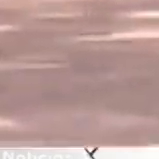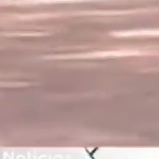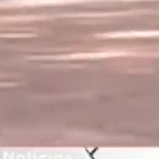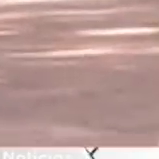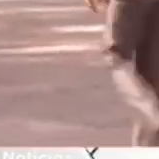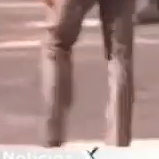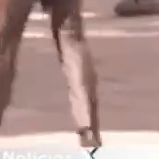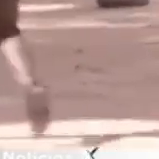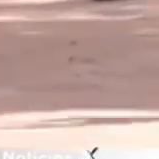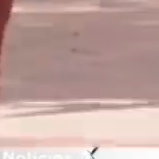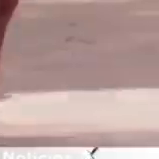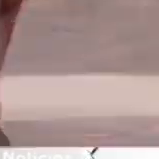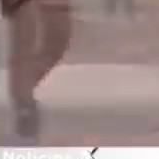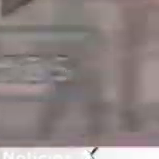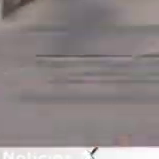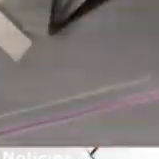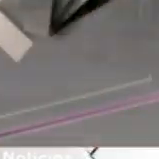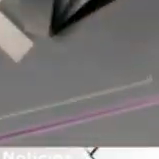regresamos